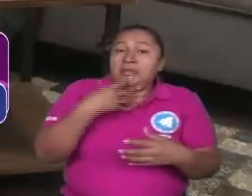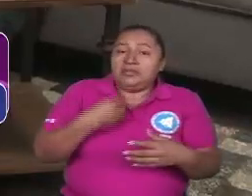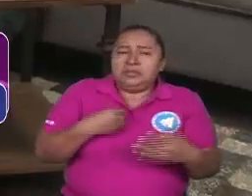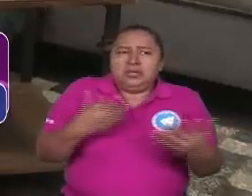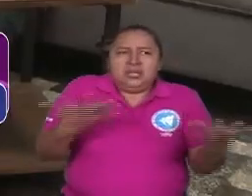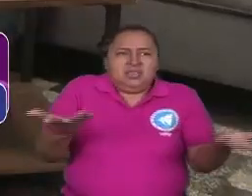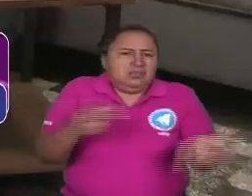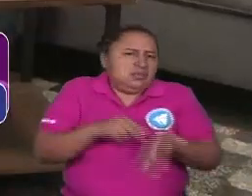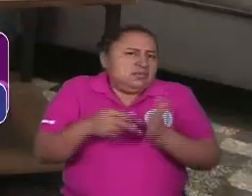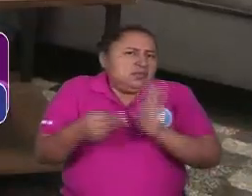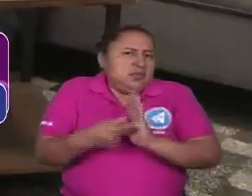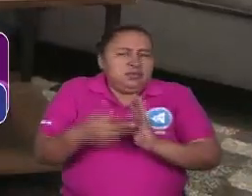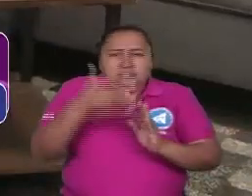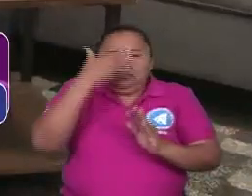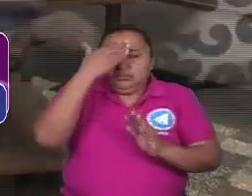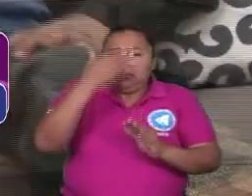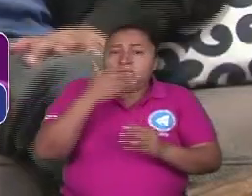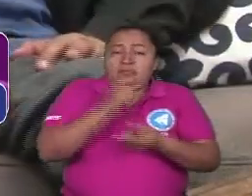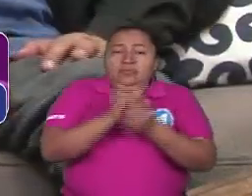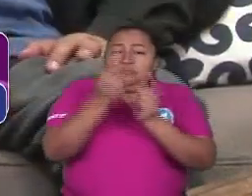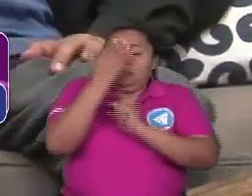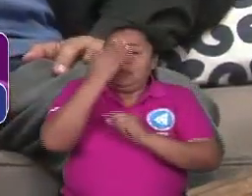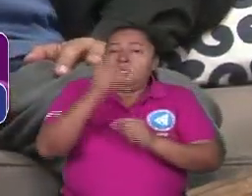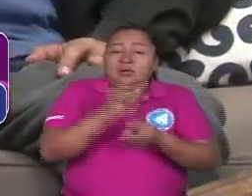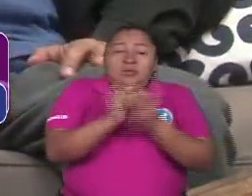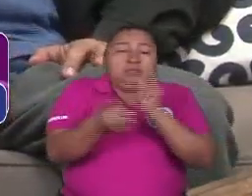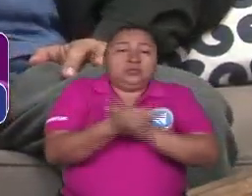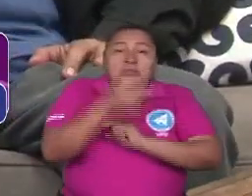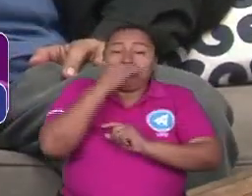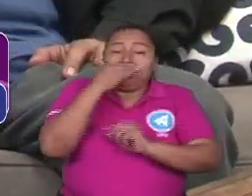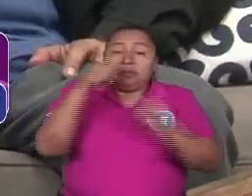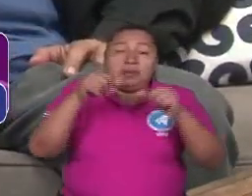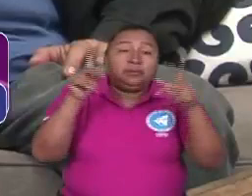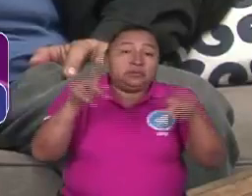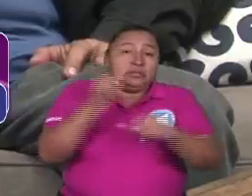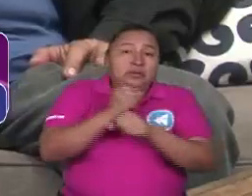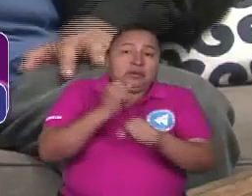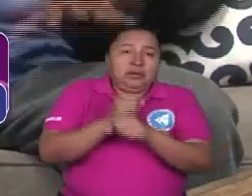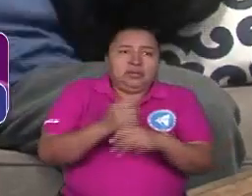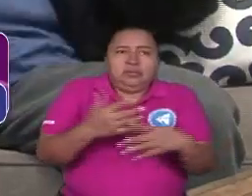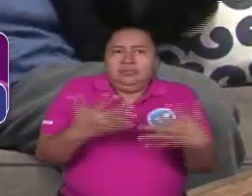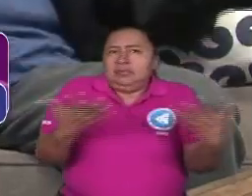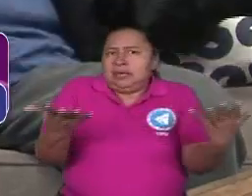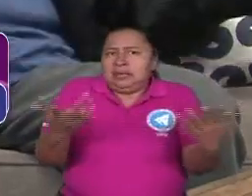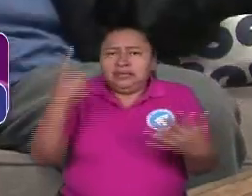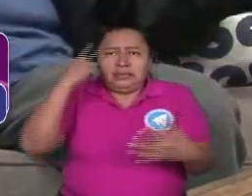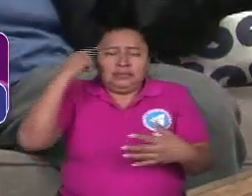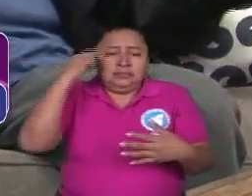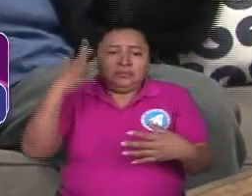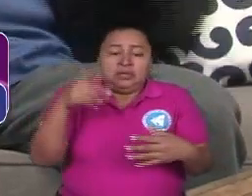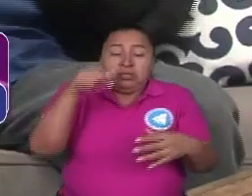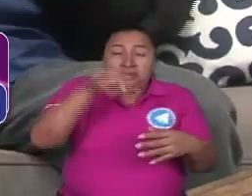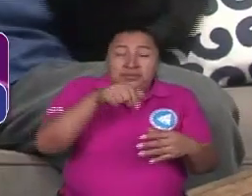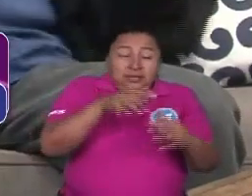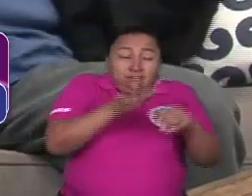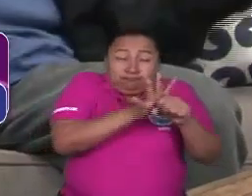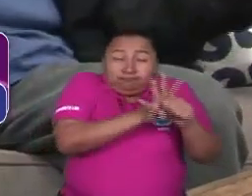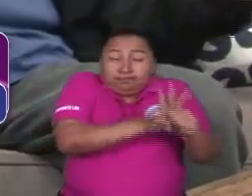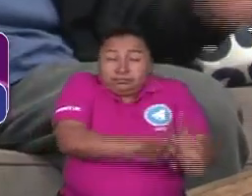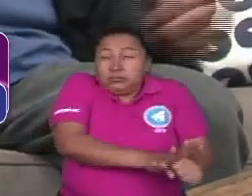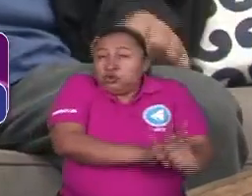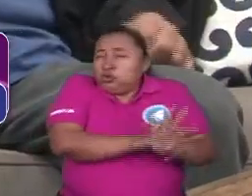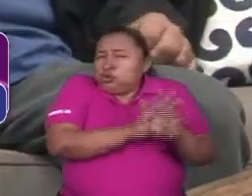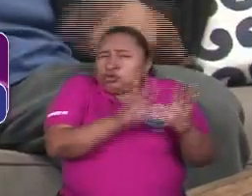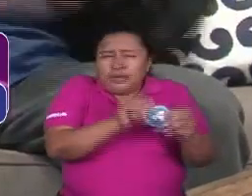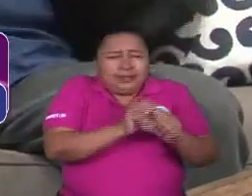bueno, ¿y qué significó la Revolución Popular Sandinita para los trabajadores? Imagínate vos, de salir de la exclusión total,